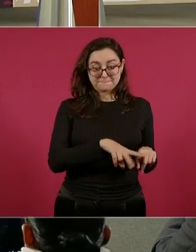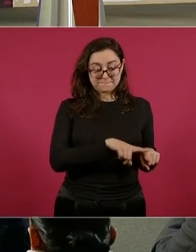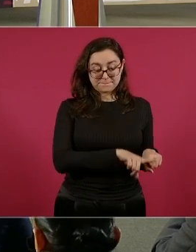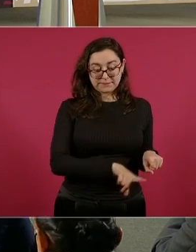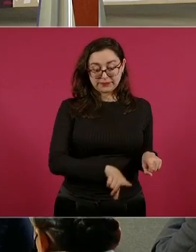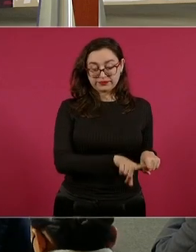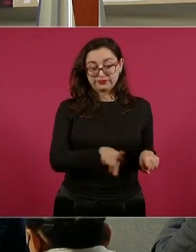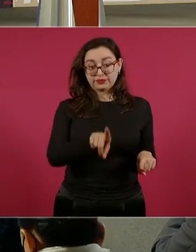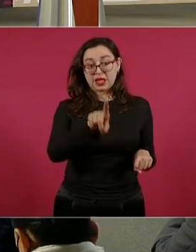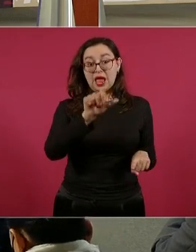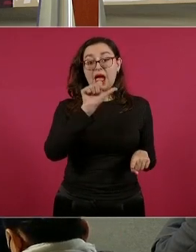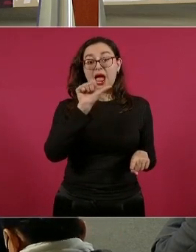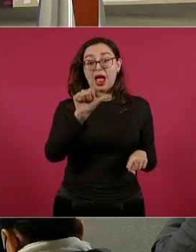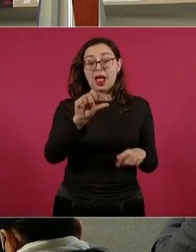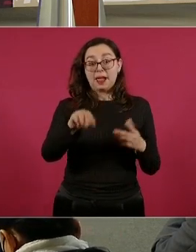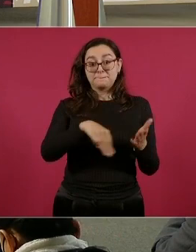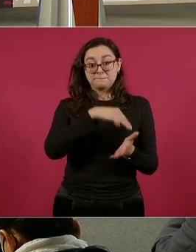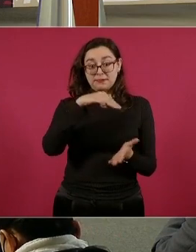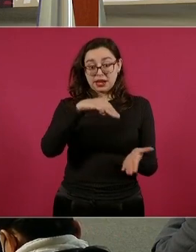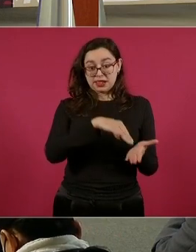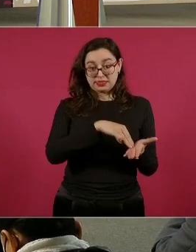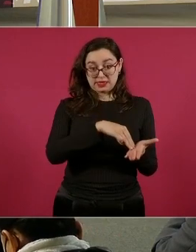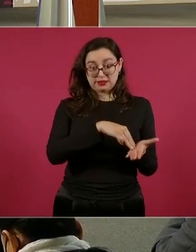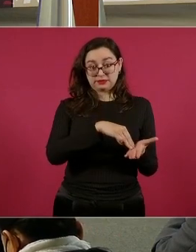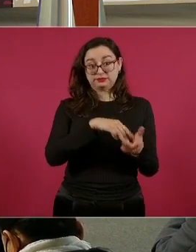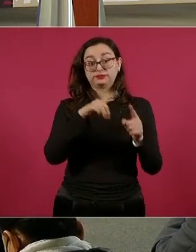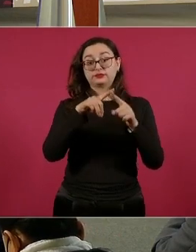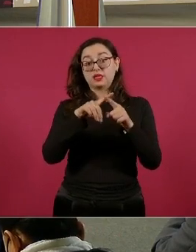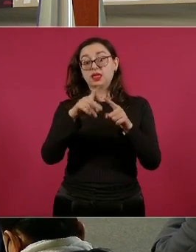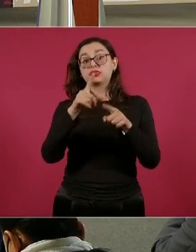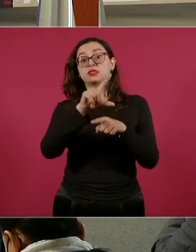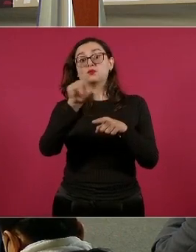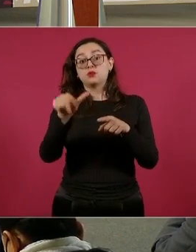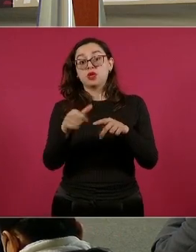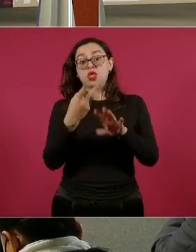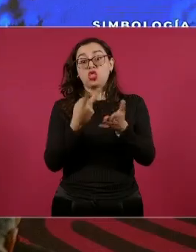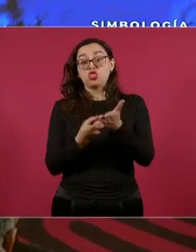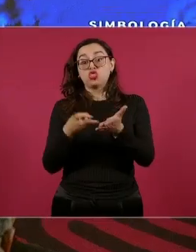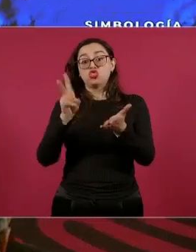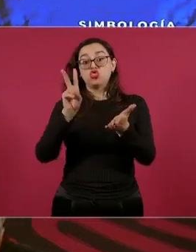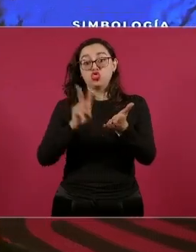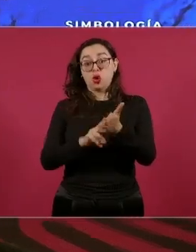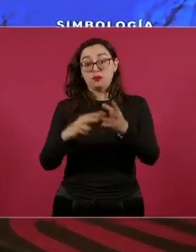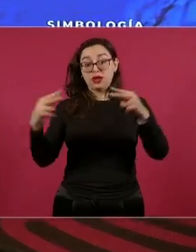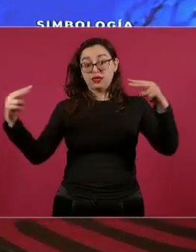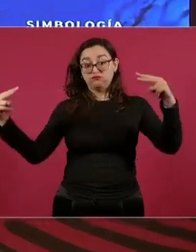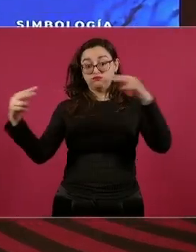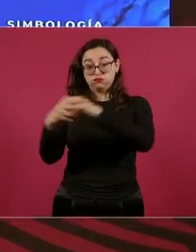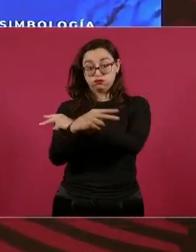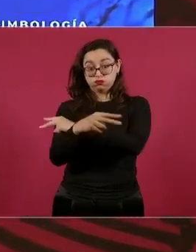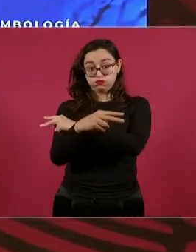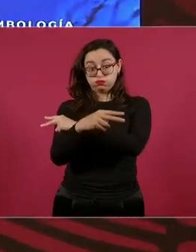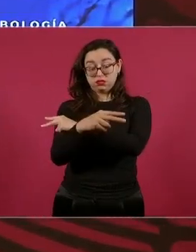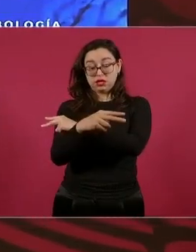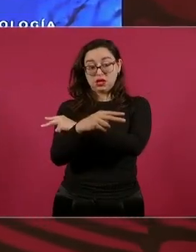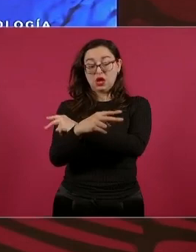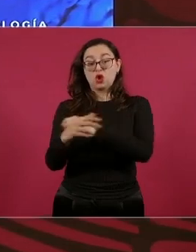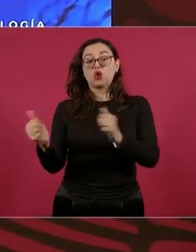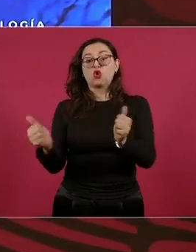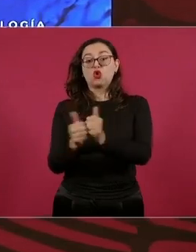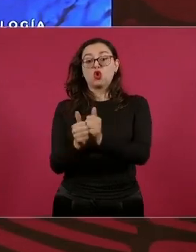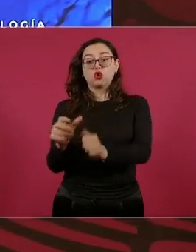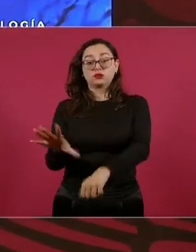y aquí son doble, es doble vía, electrificada todo esto, es